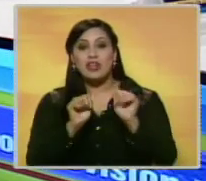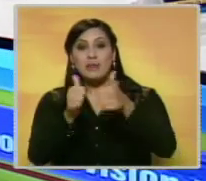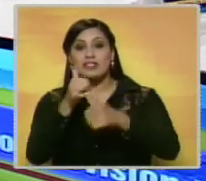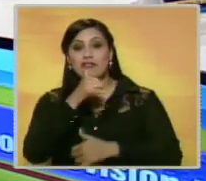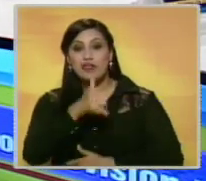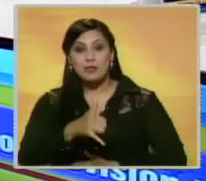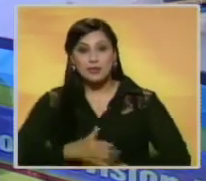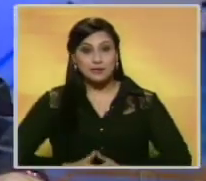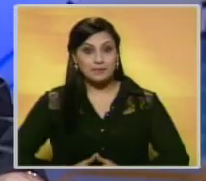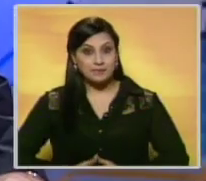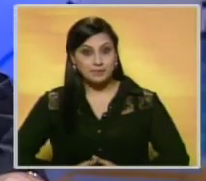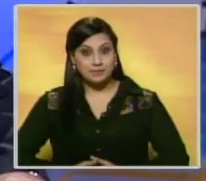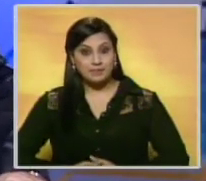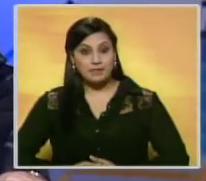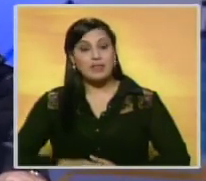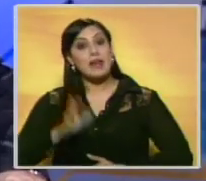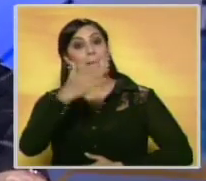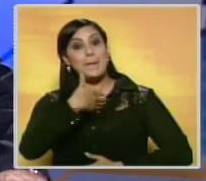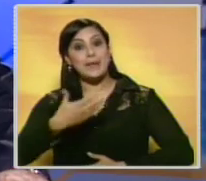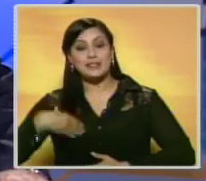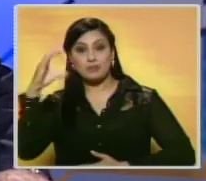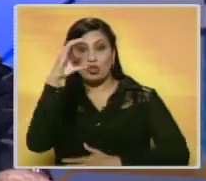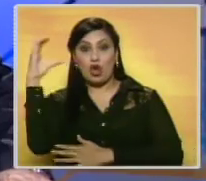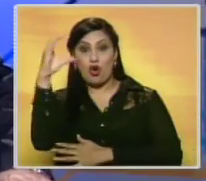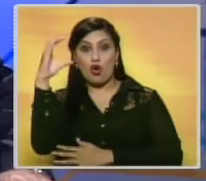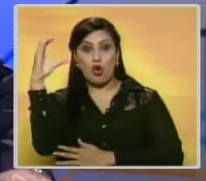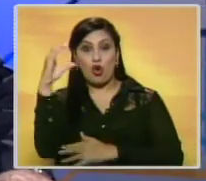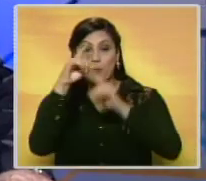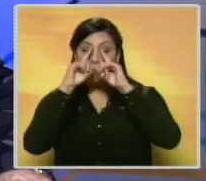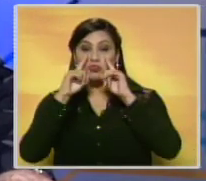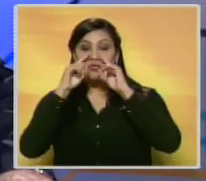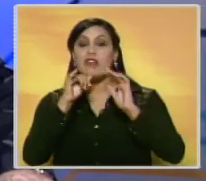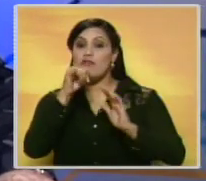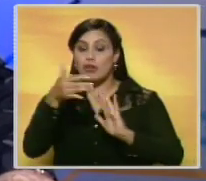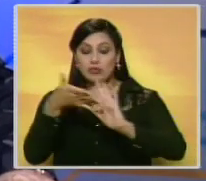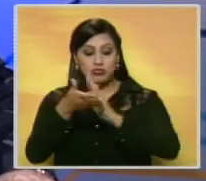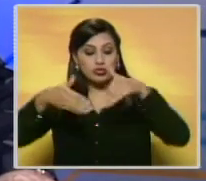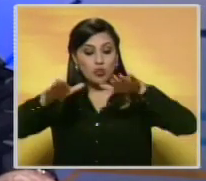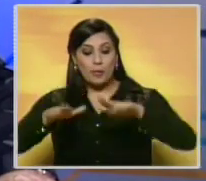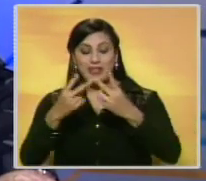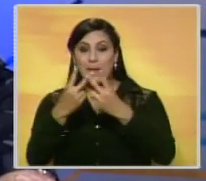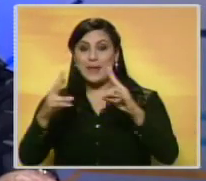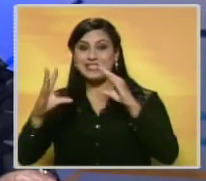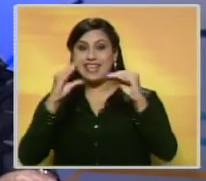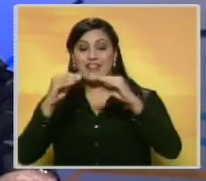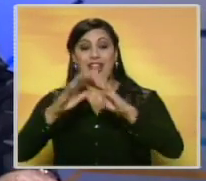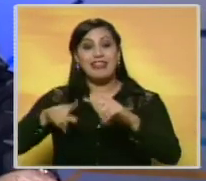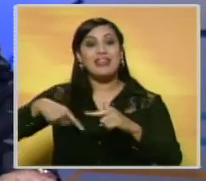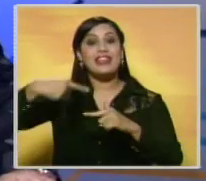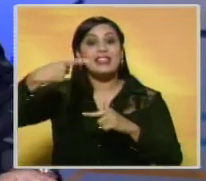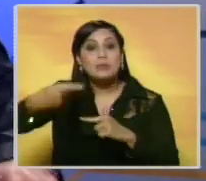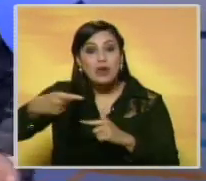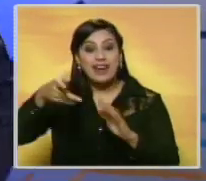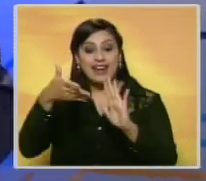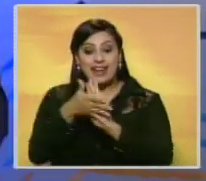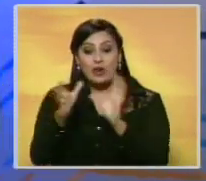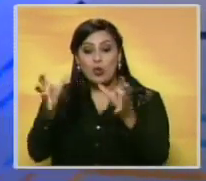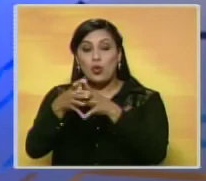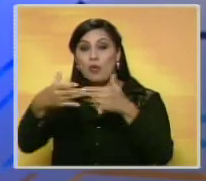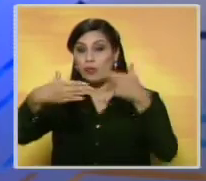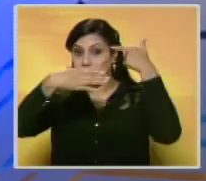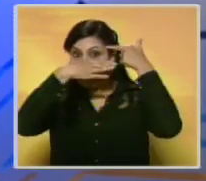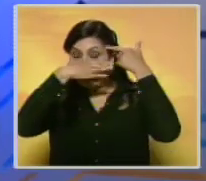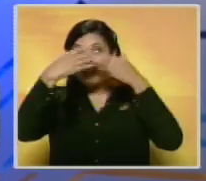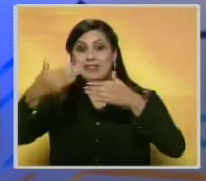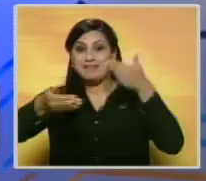para las informaciones. El presidente de Colombia, Juan Manuel Santos, suspendió las conversaciones de paz con las FARC luego que miembros de esa guerrilla